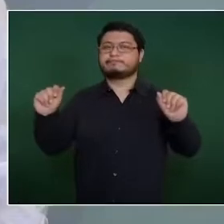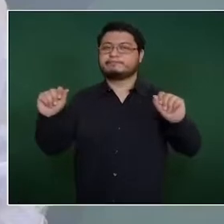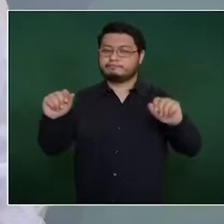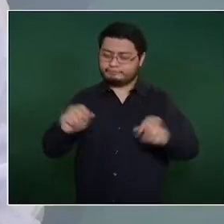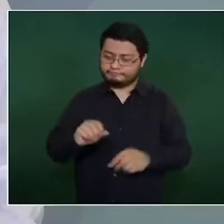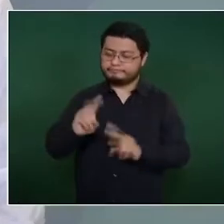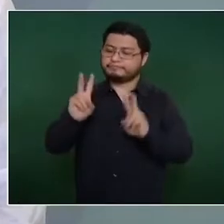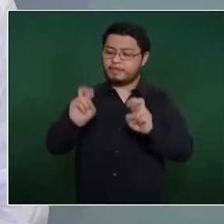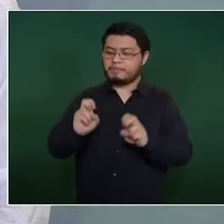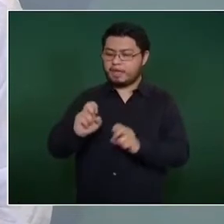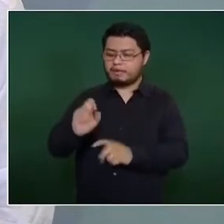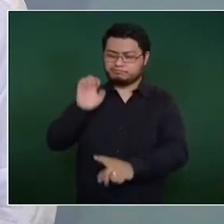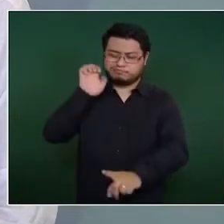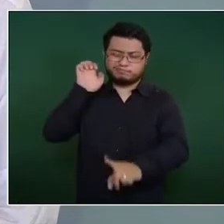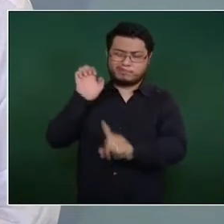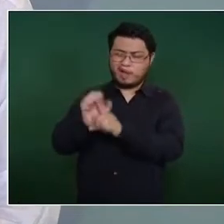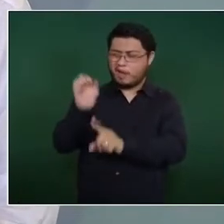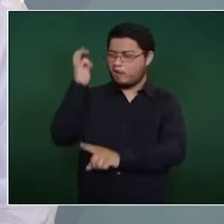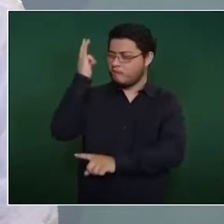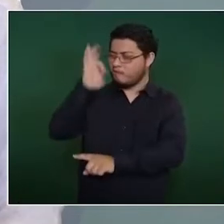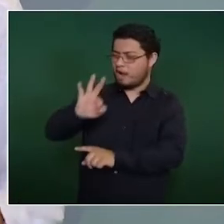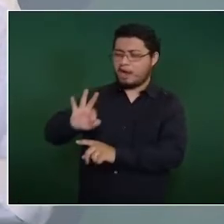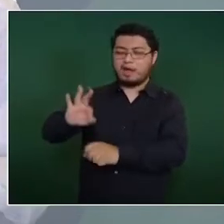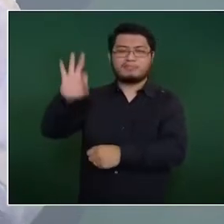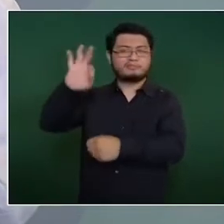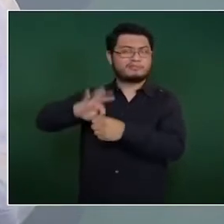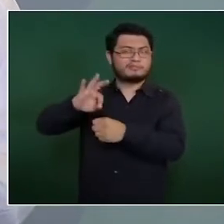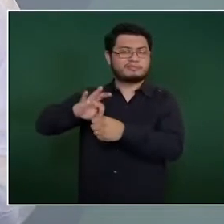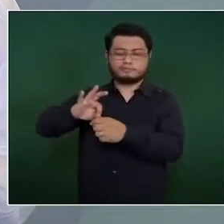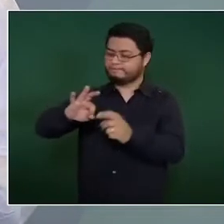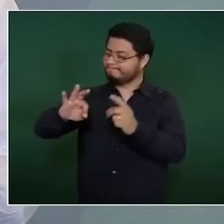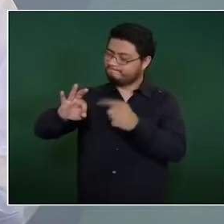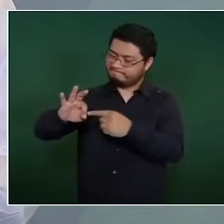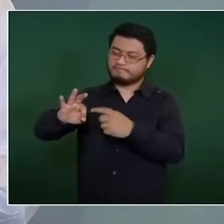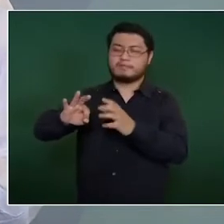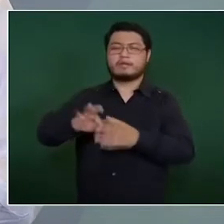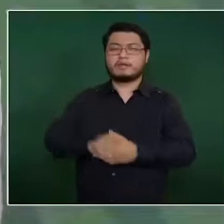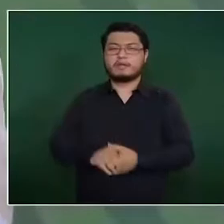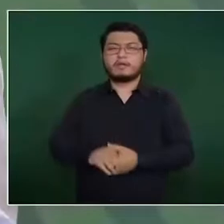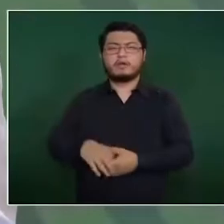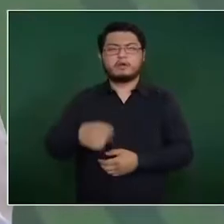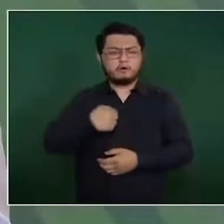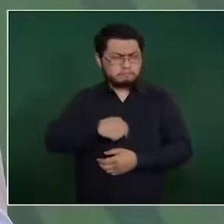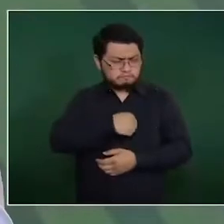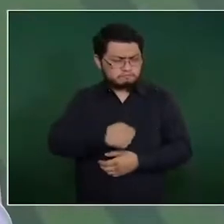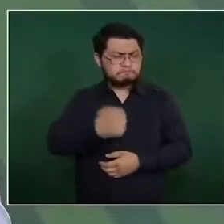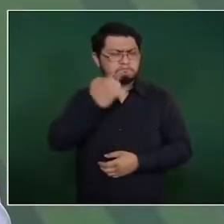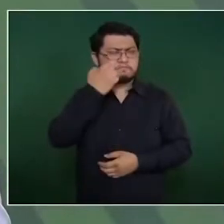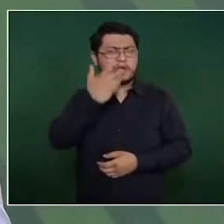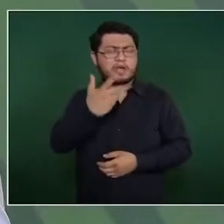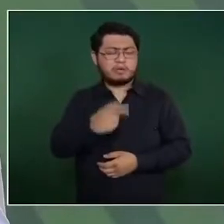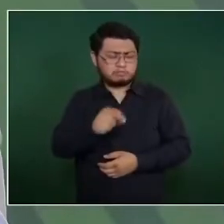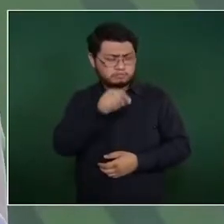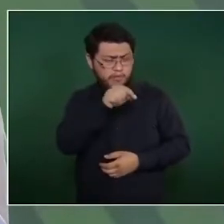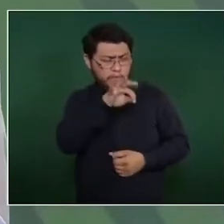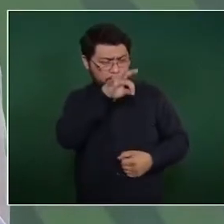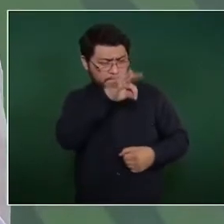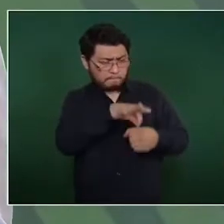Y que se garantice que los votos se van a respetar,